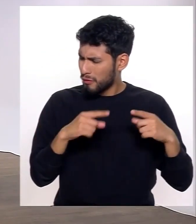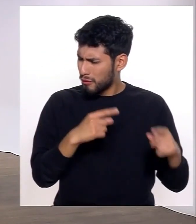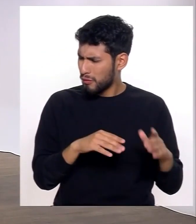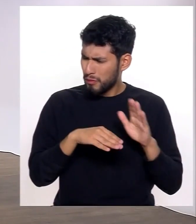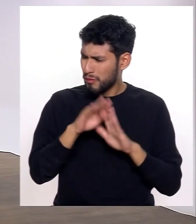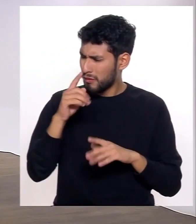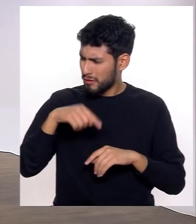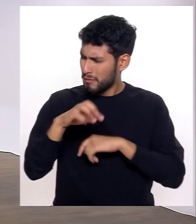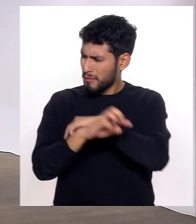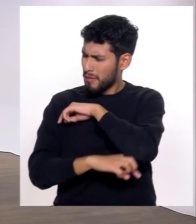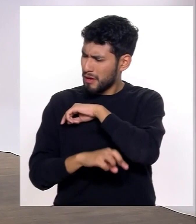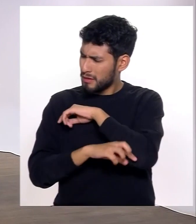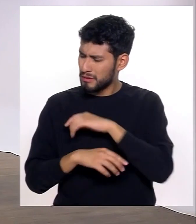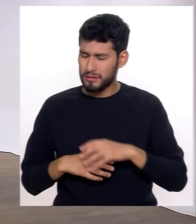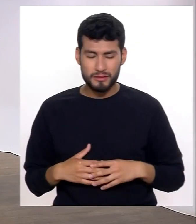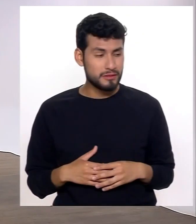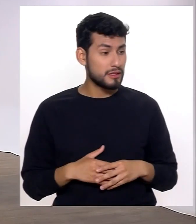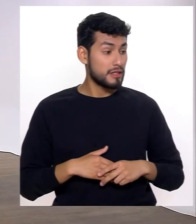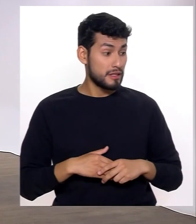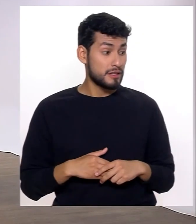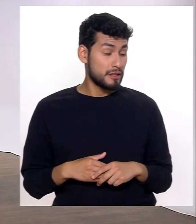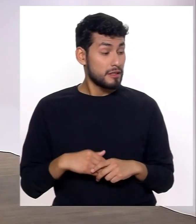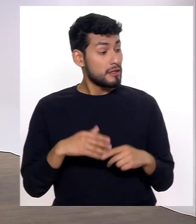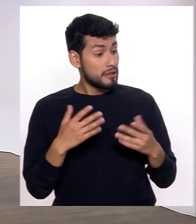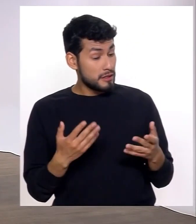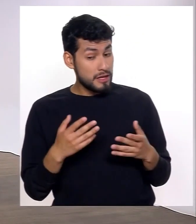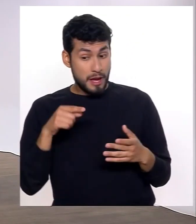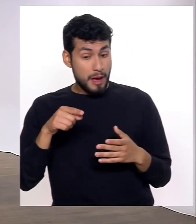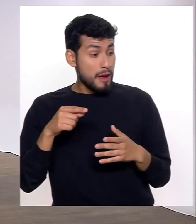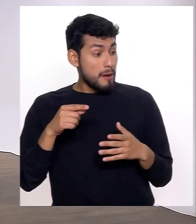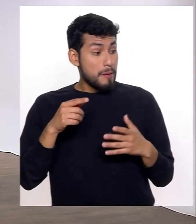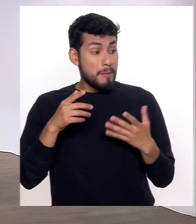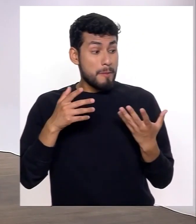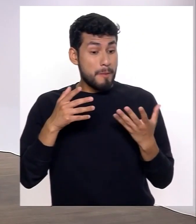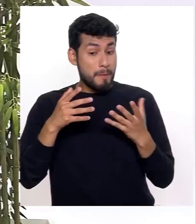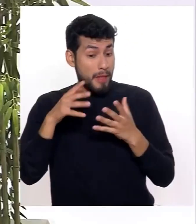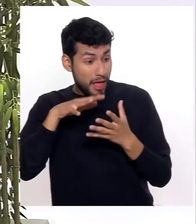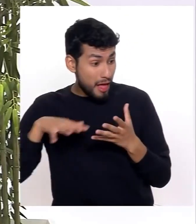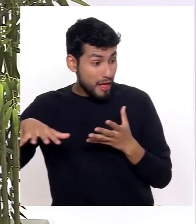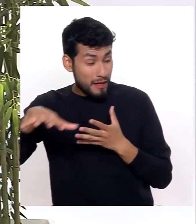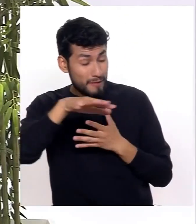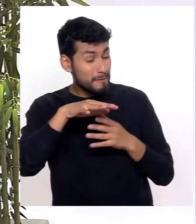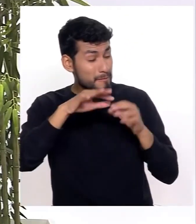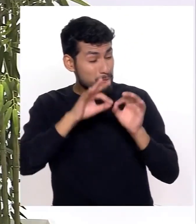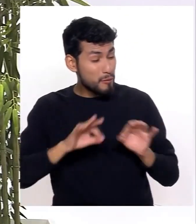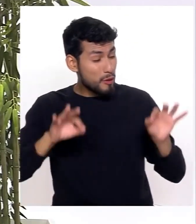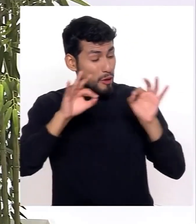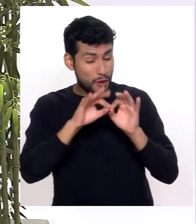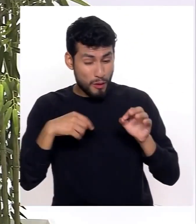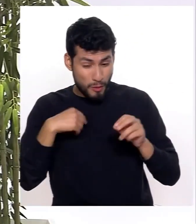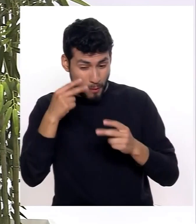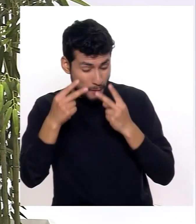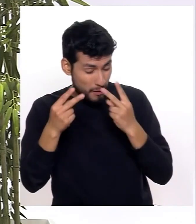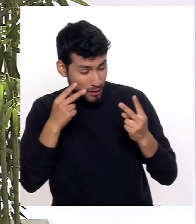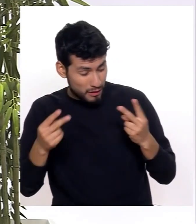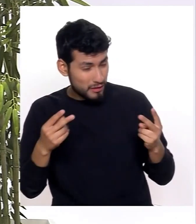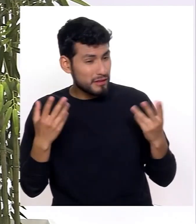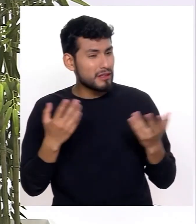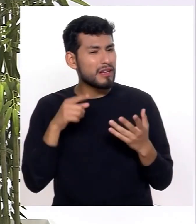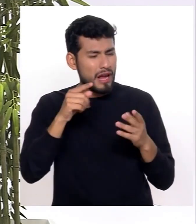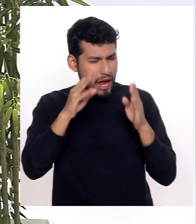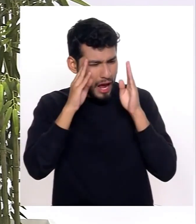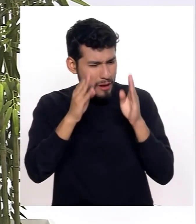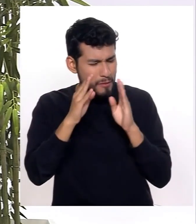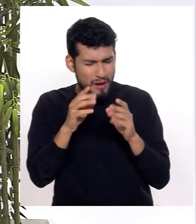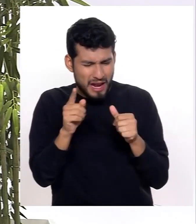frecuencia en nuestro país? Bueno, miren, ahí básicamente el escenario más importante es el escenario que tenemos de